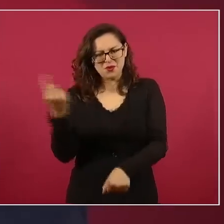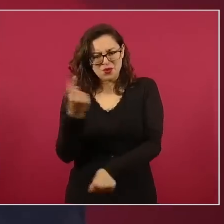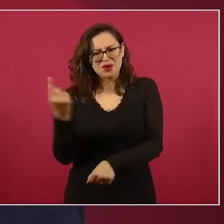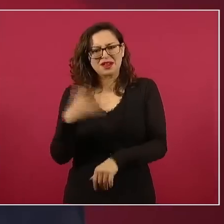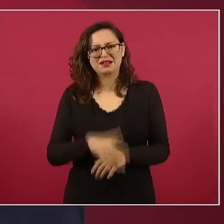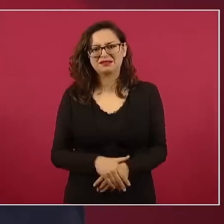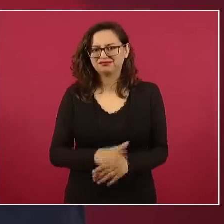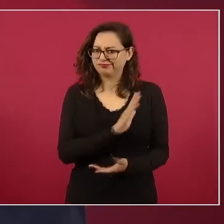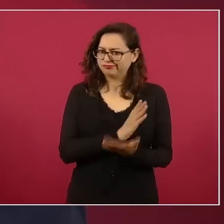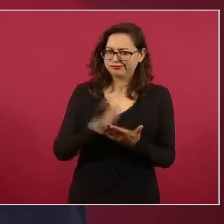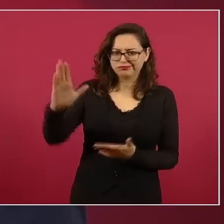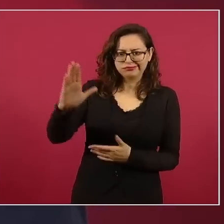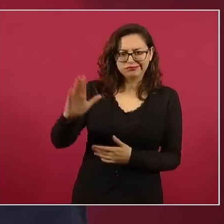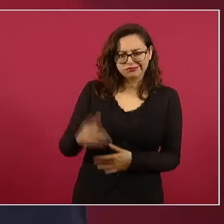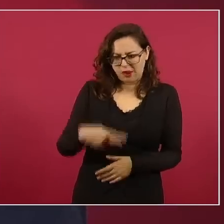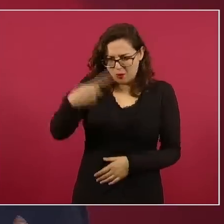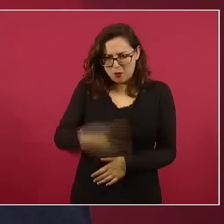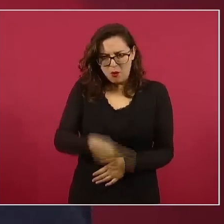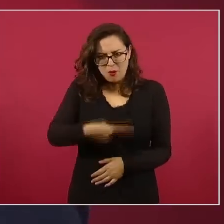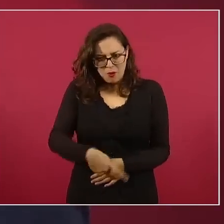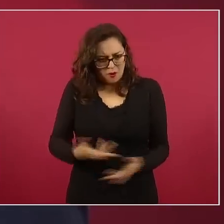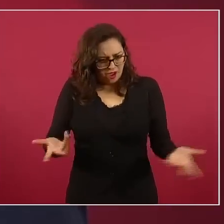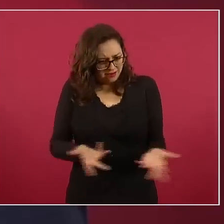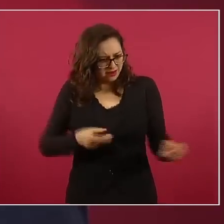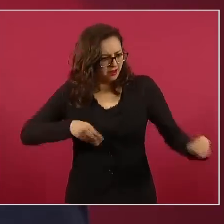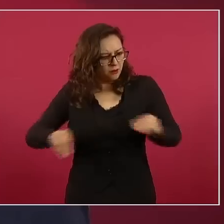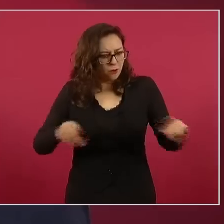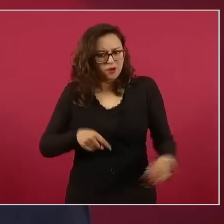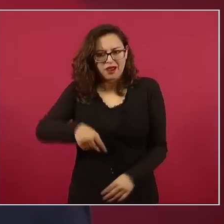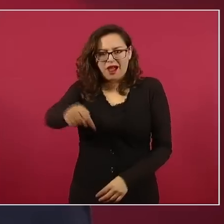en nuestros países?